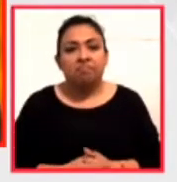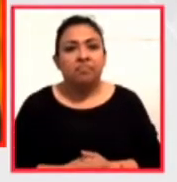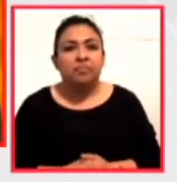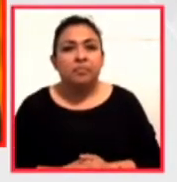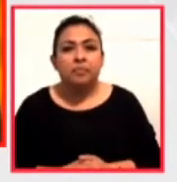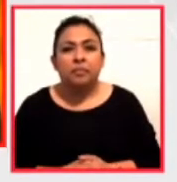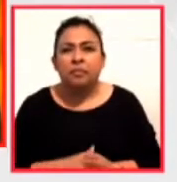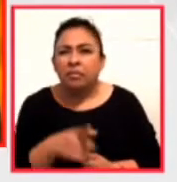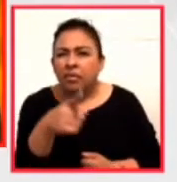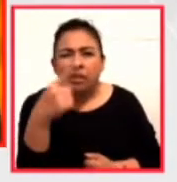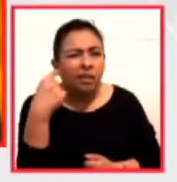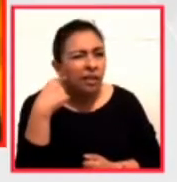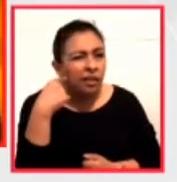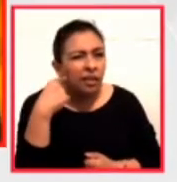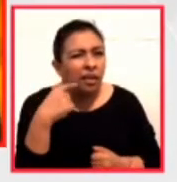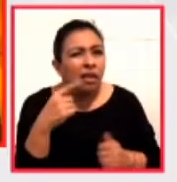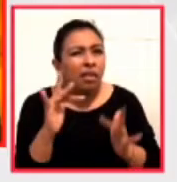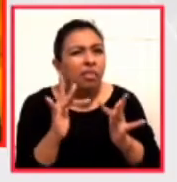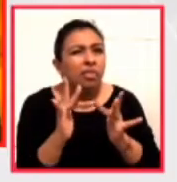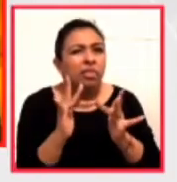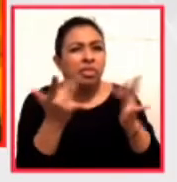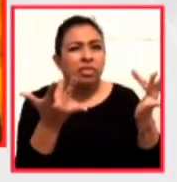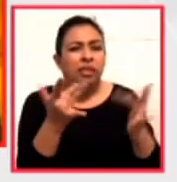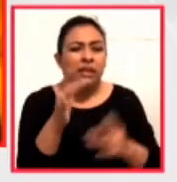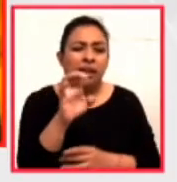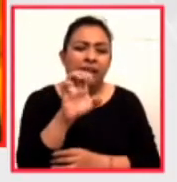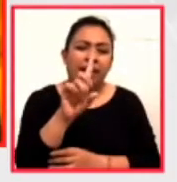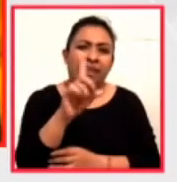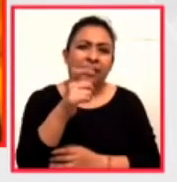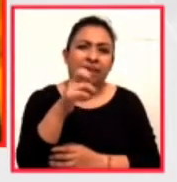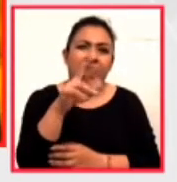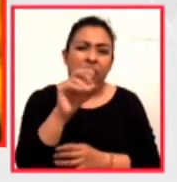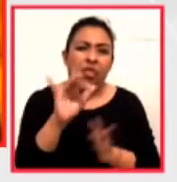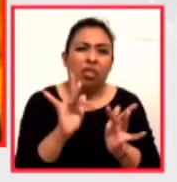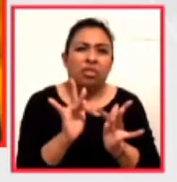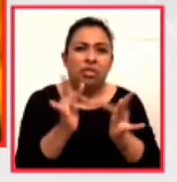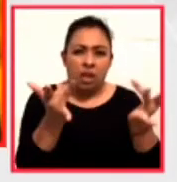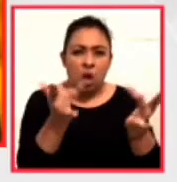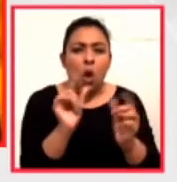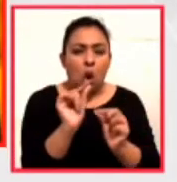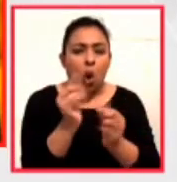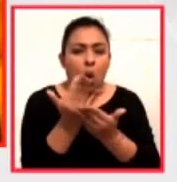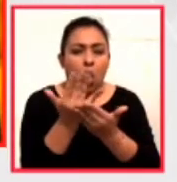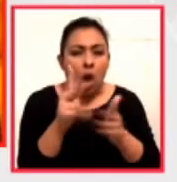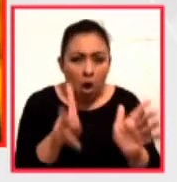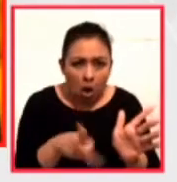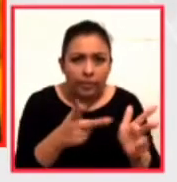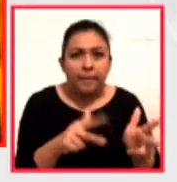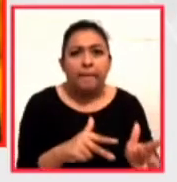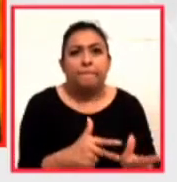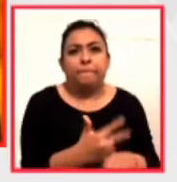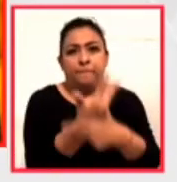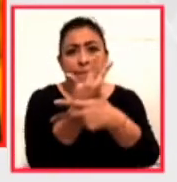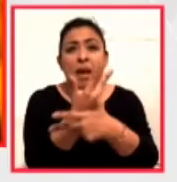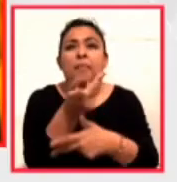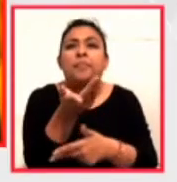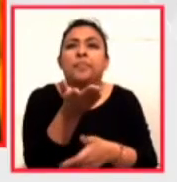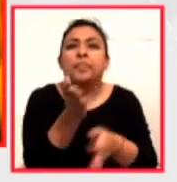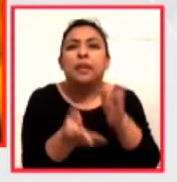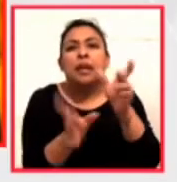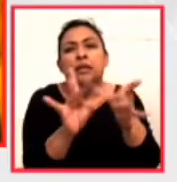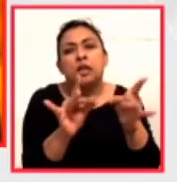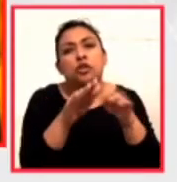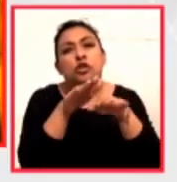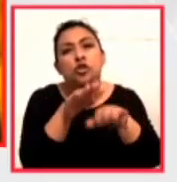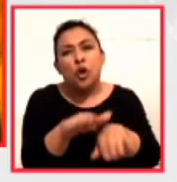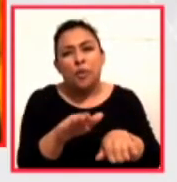Tenemos un problema con el enlace con Edgardo, ahorita lo retomamos, pero bueno, estamos platicando a propósito de esta